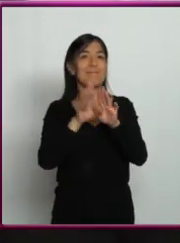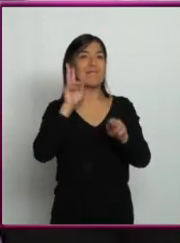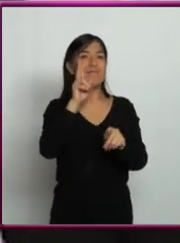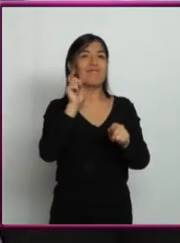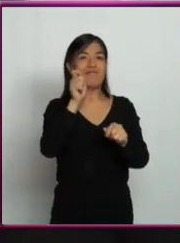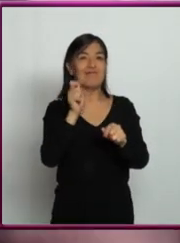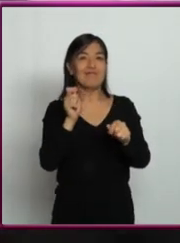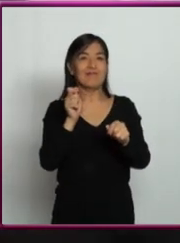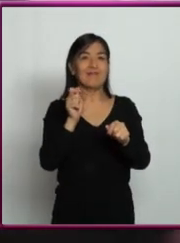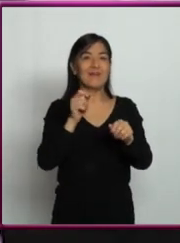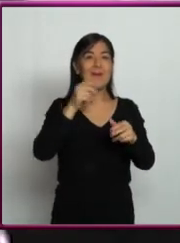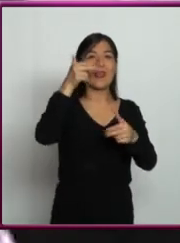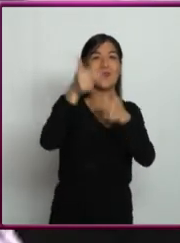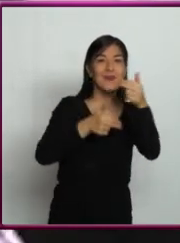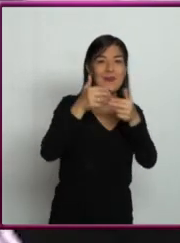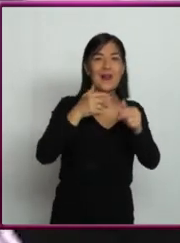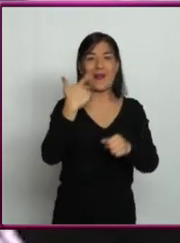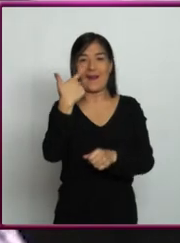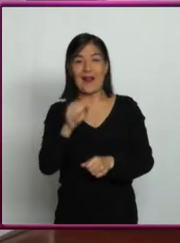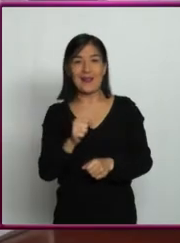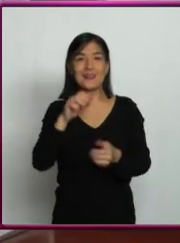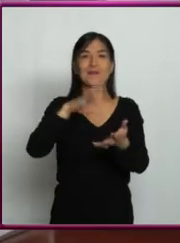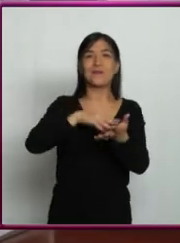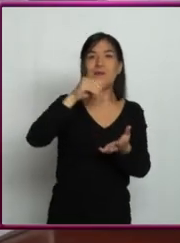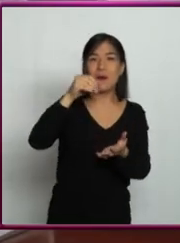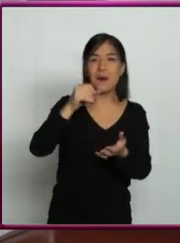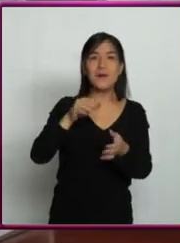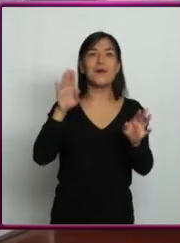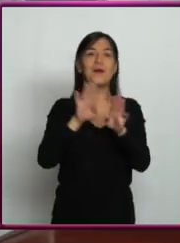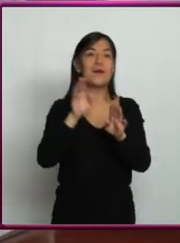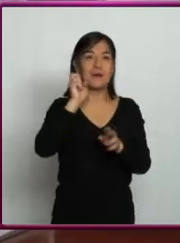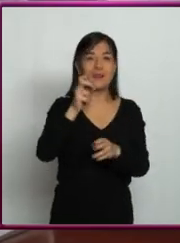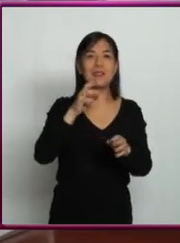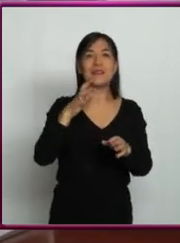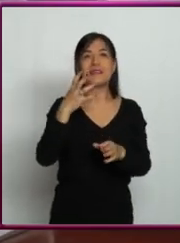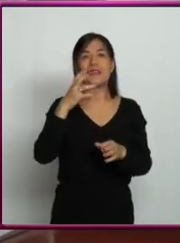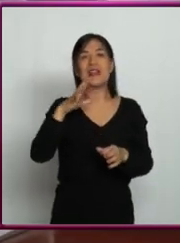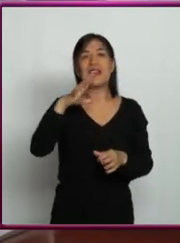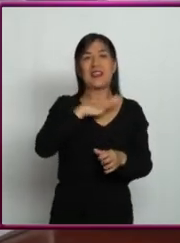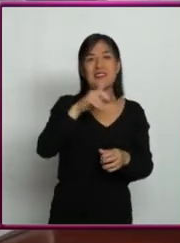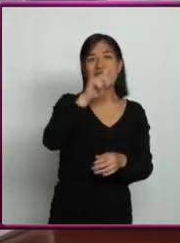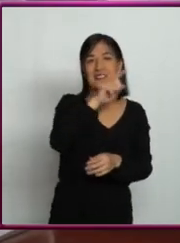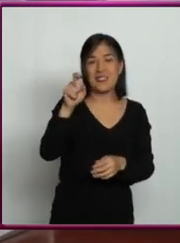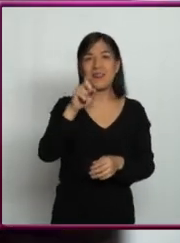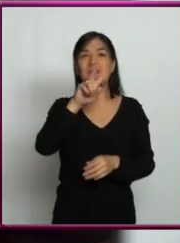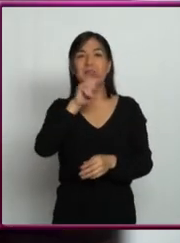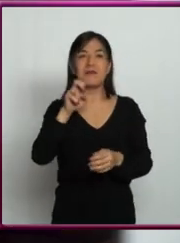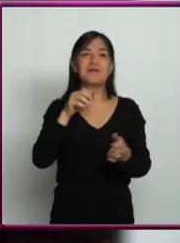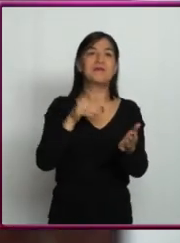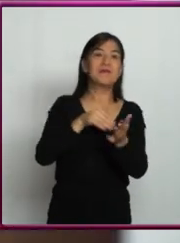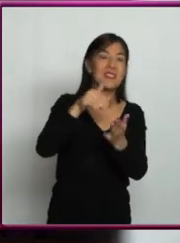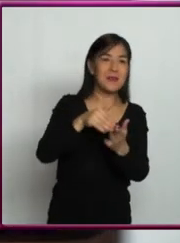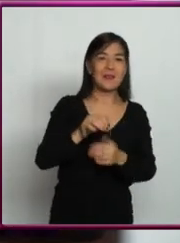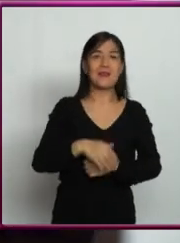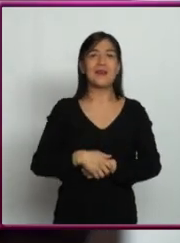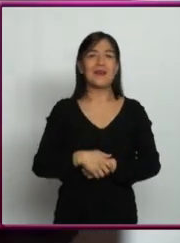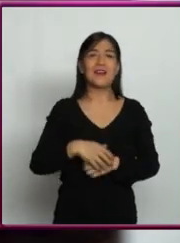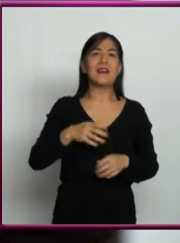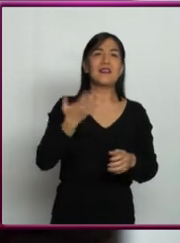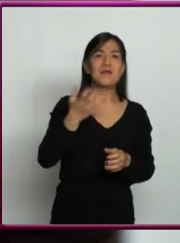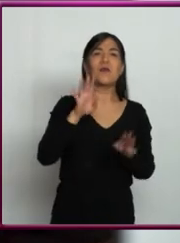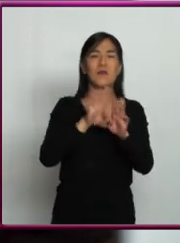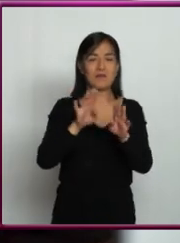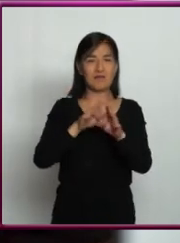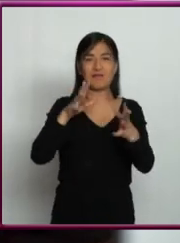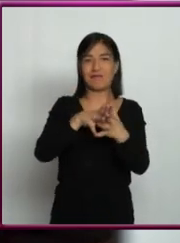muchas nubes de gas y de polvo, pues, entre 100 y 200 mil millones. Muy bien. ¿Y la dimensión de la Vía